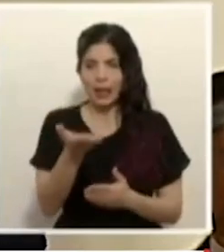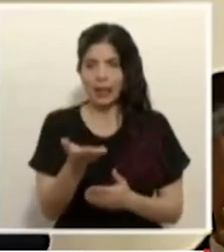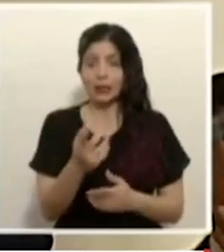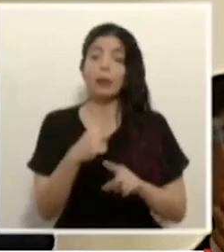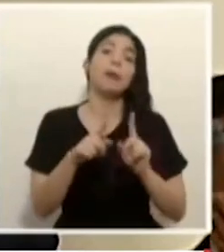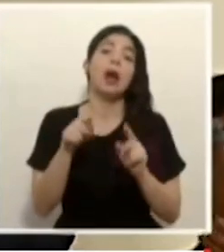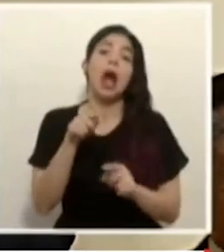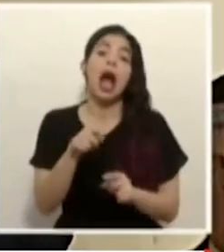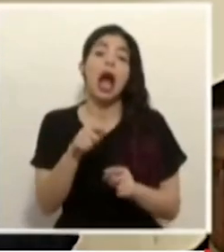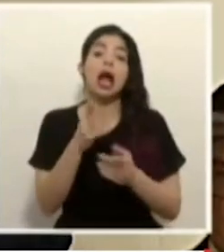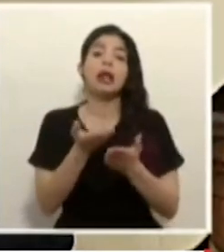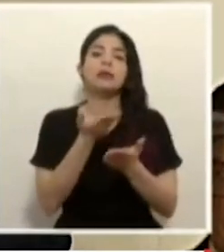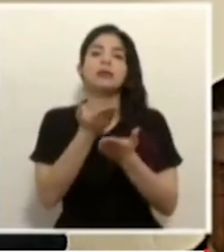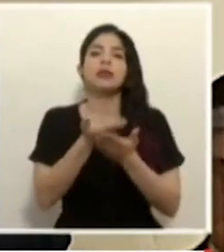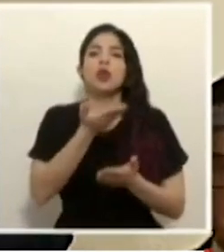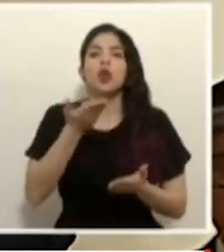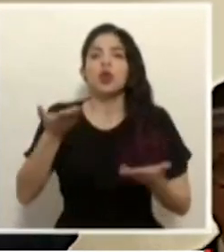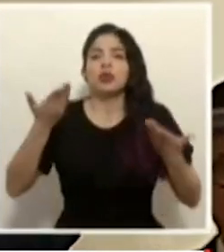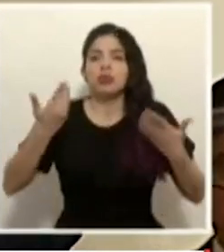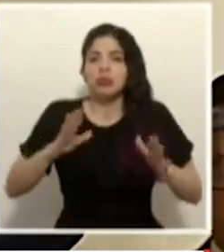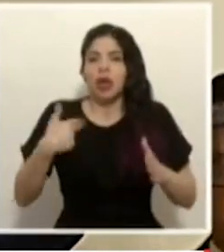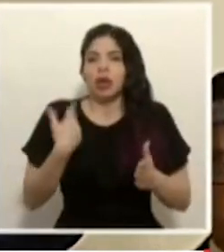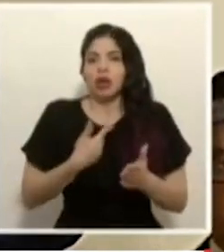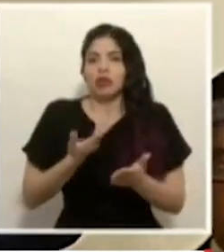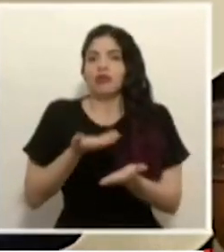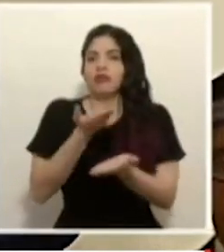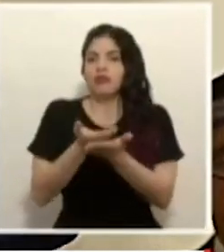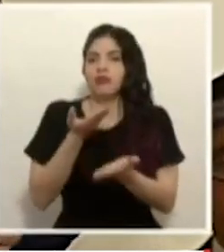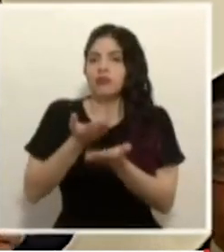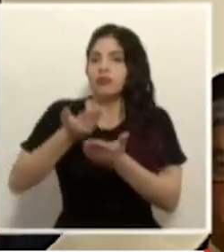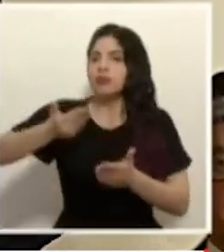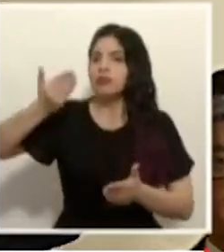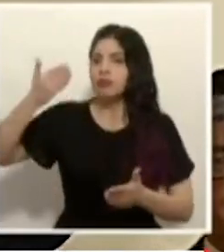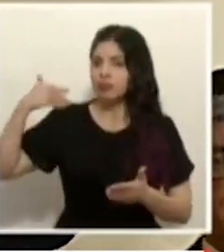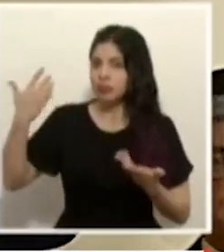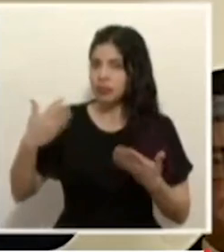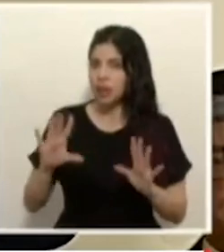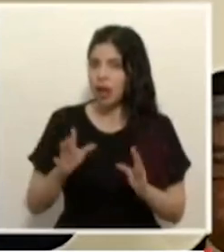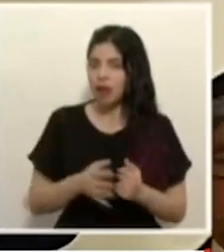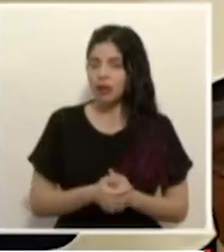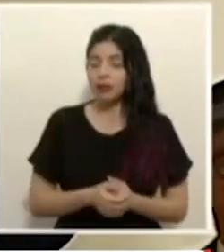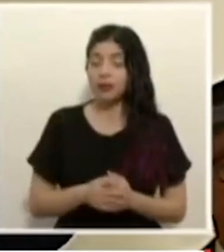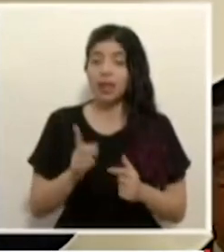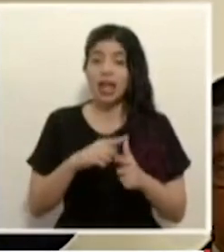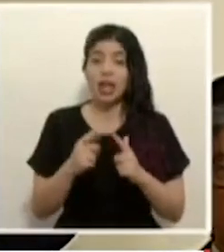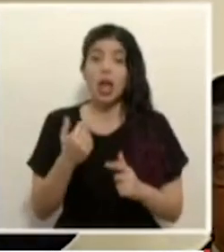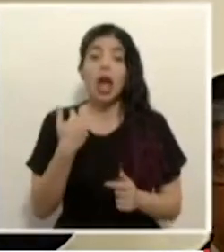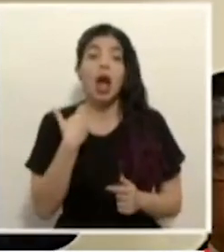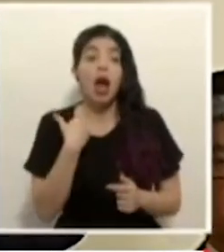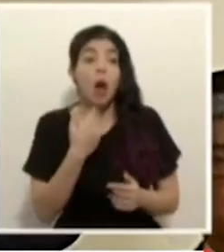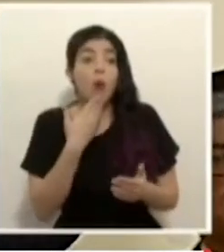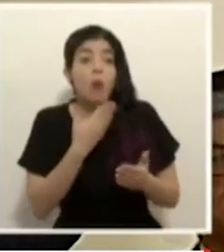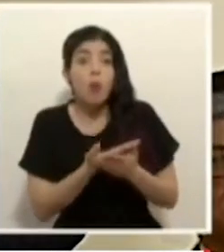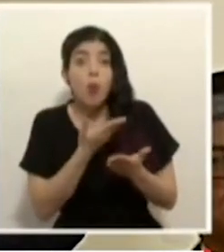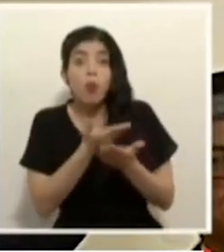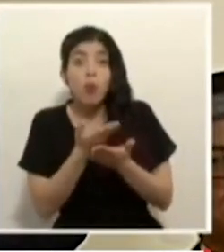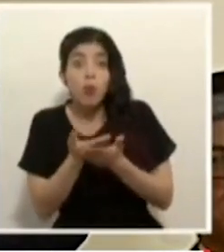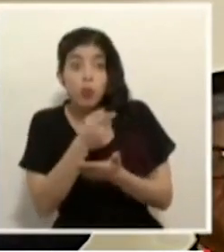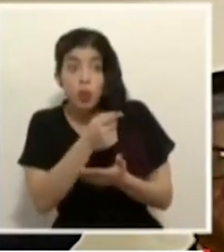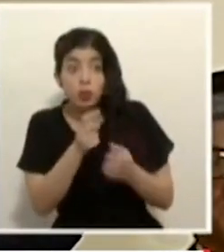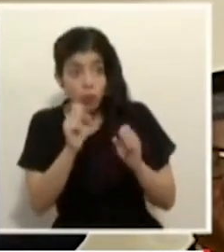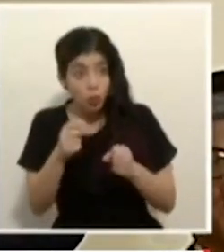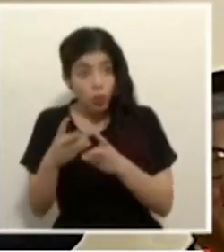lo que ahí se planteó son cosas que hemos puesto en la mesa y estamos a ver si hay buenas propuestas que resuelven cosas